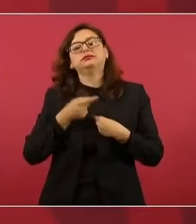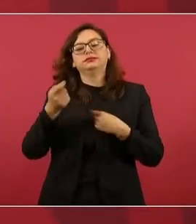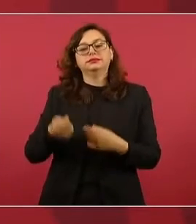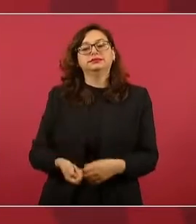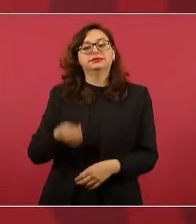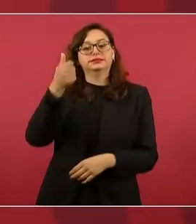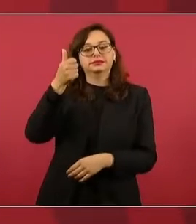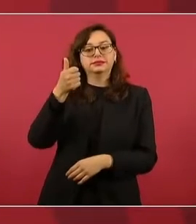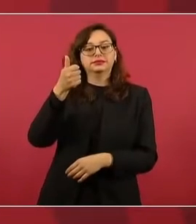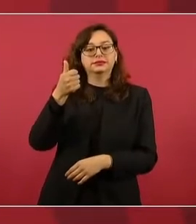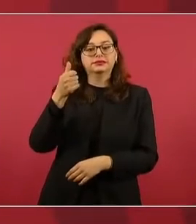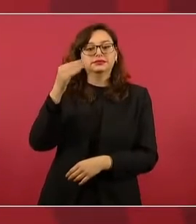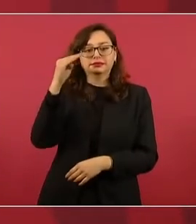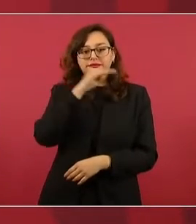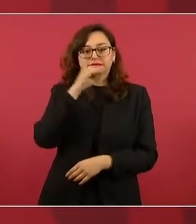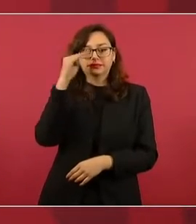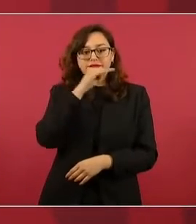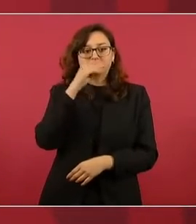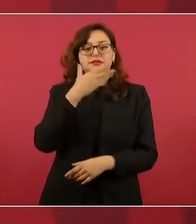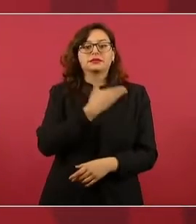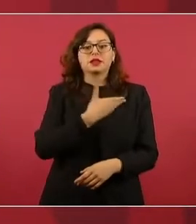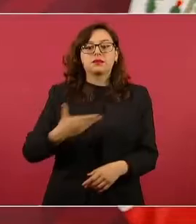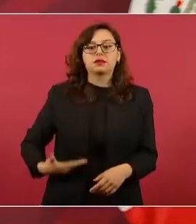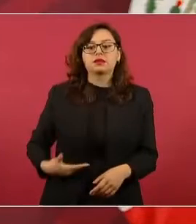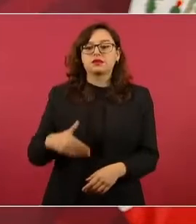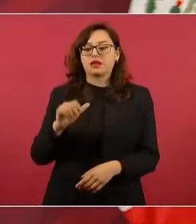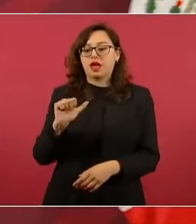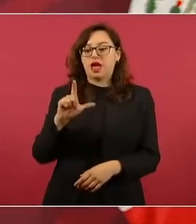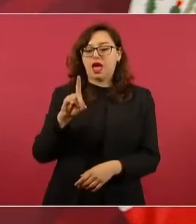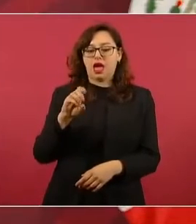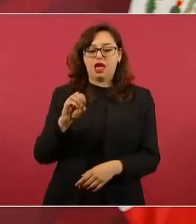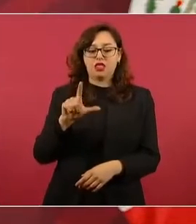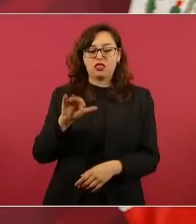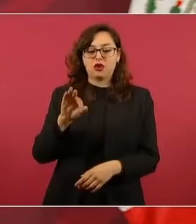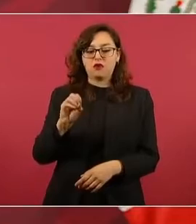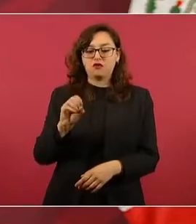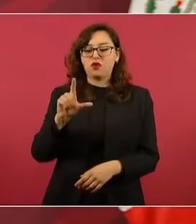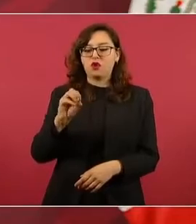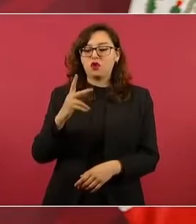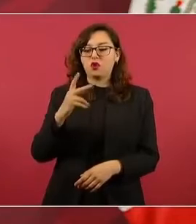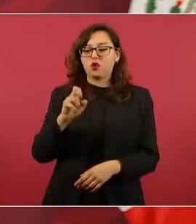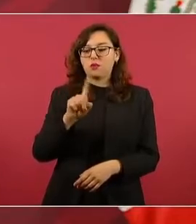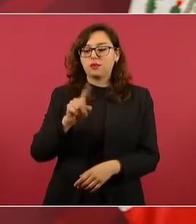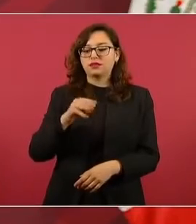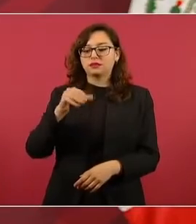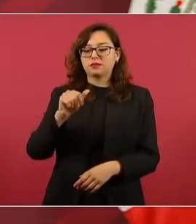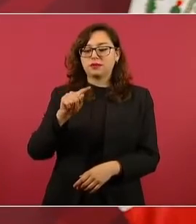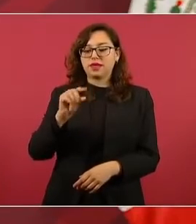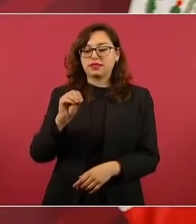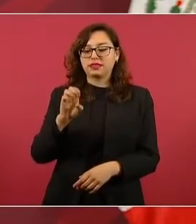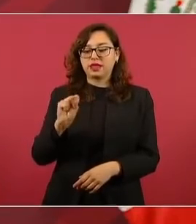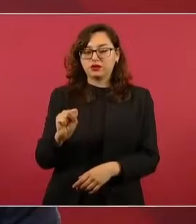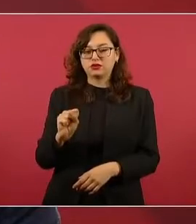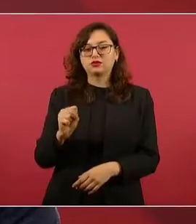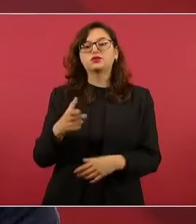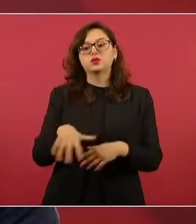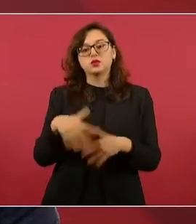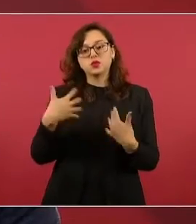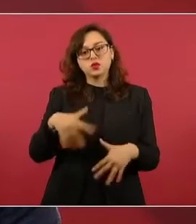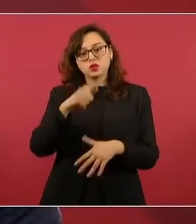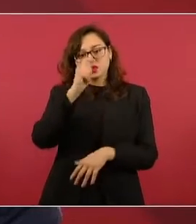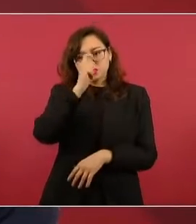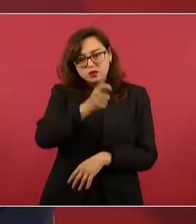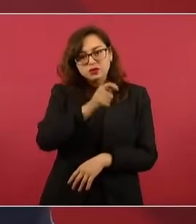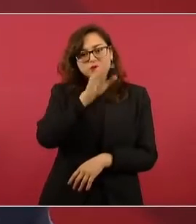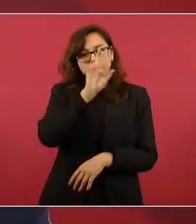cuando el presidente Adolfo López Mateos, por eso lo respeto mucho,